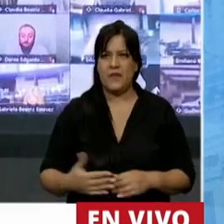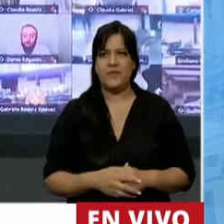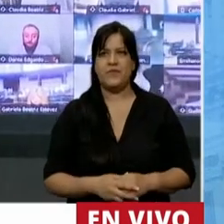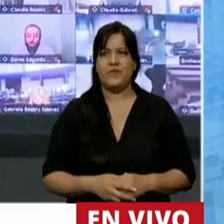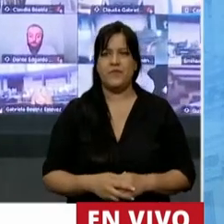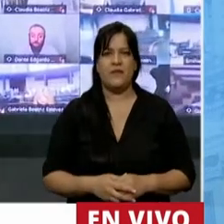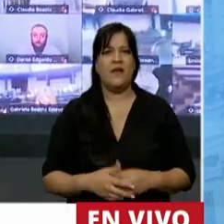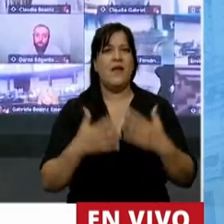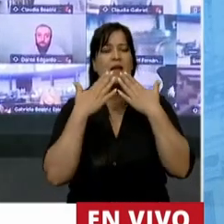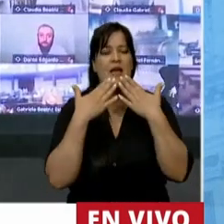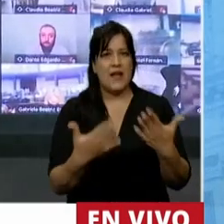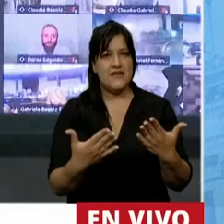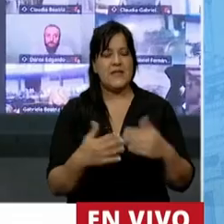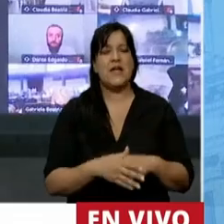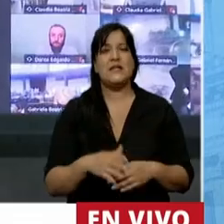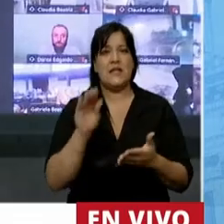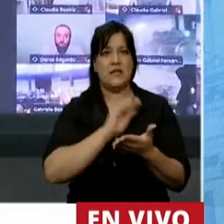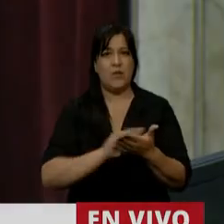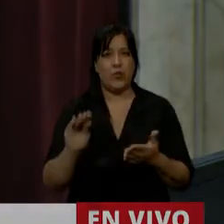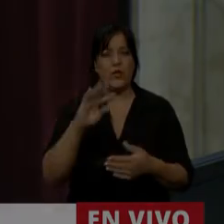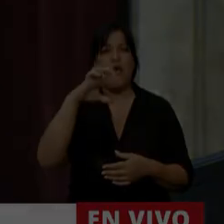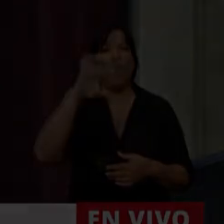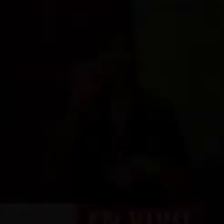Muchas gracias, Diputado Carlos Ponce. Gracias. Gracias.